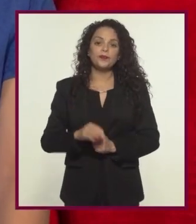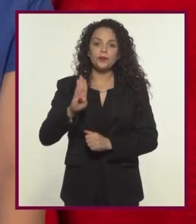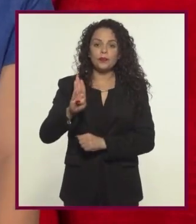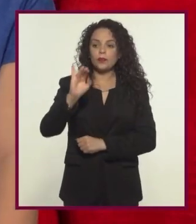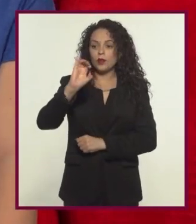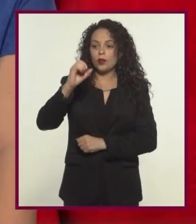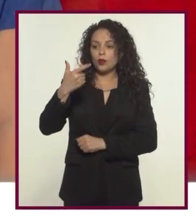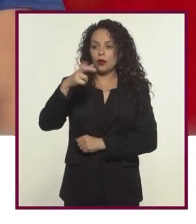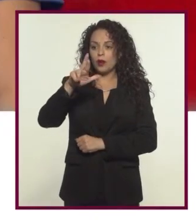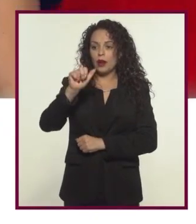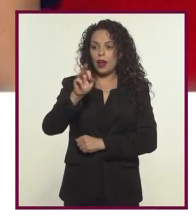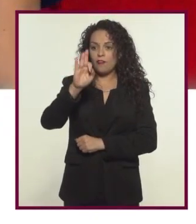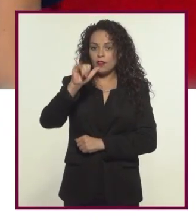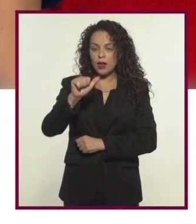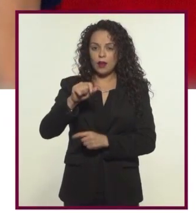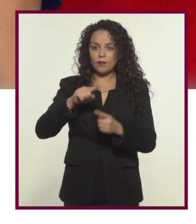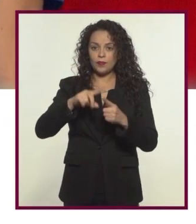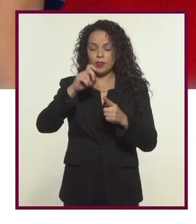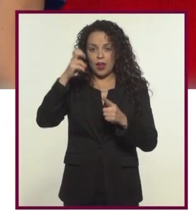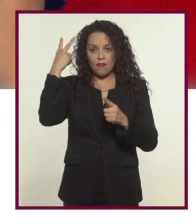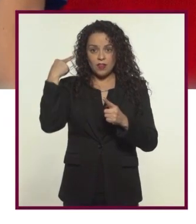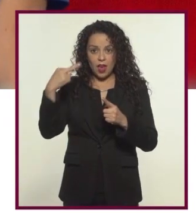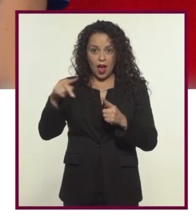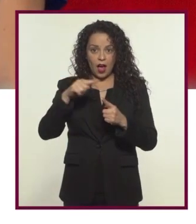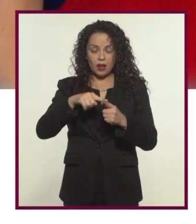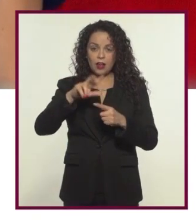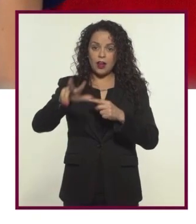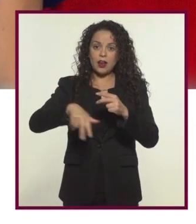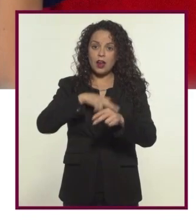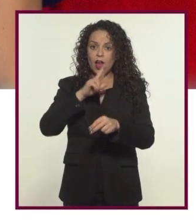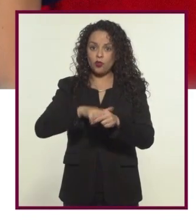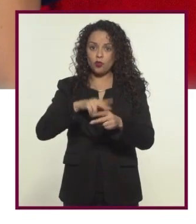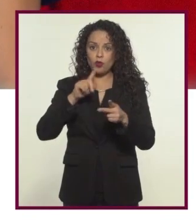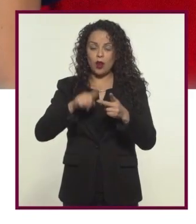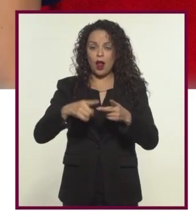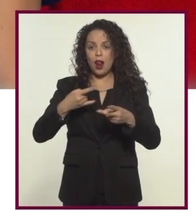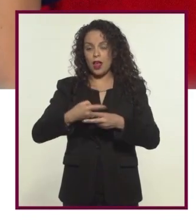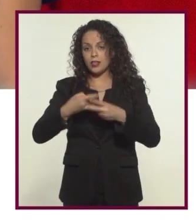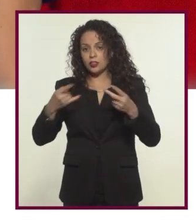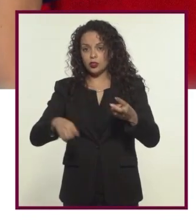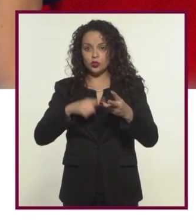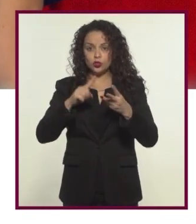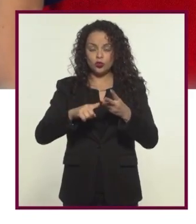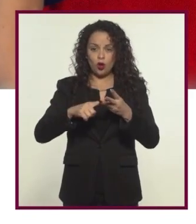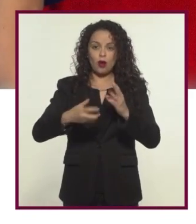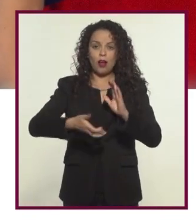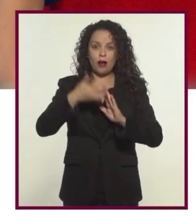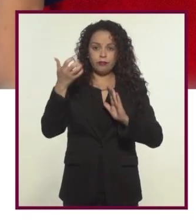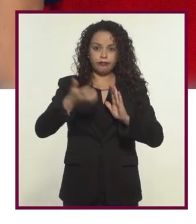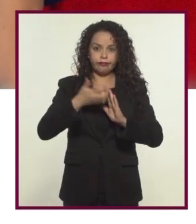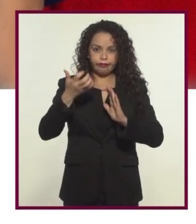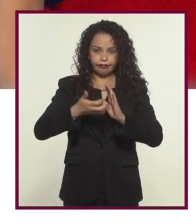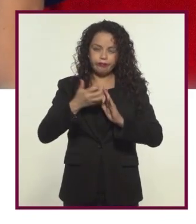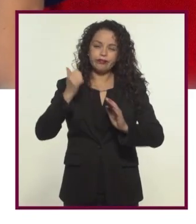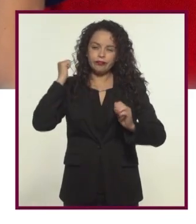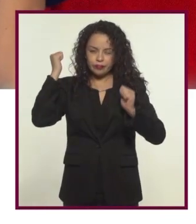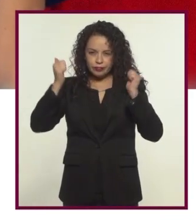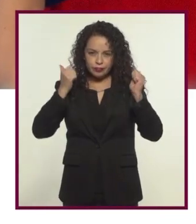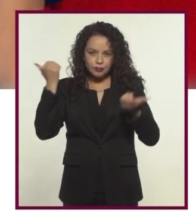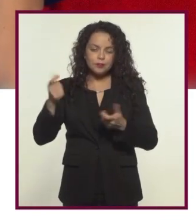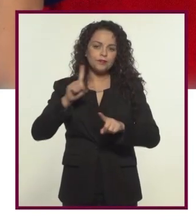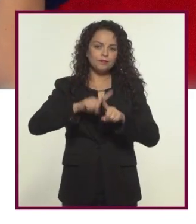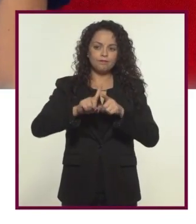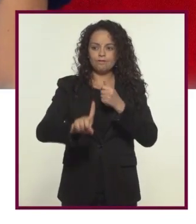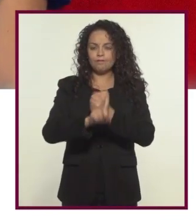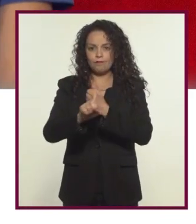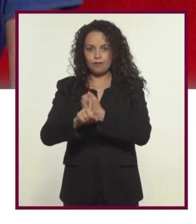Por ejemplo, la biografía, el documental de viaje, de naturaleza, el histórico, arqueológico, de